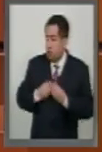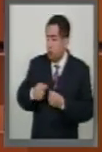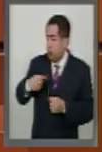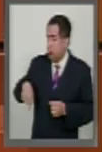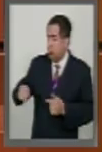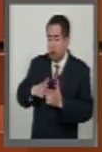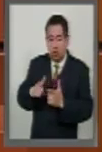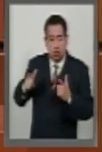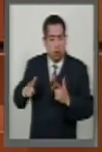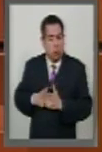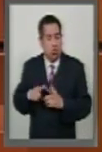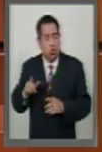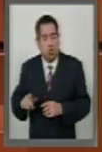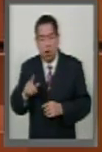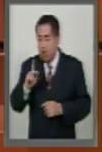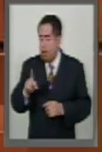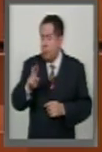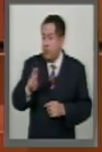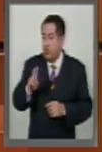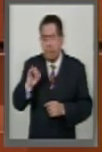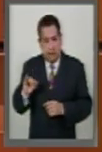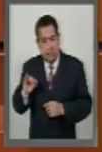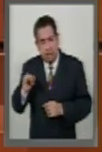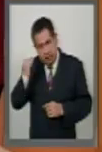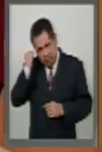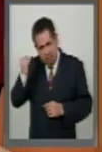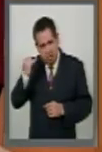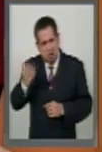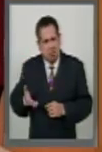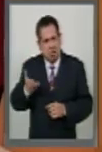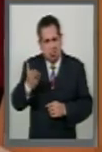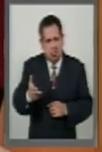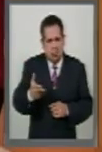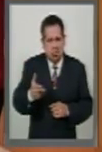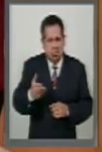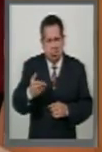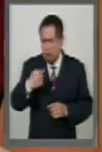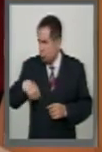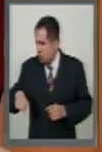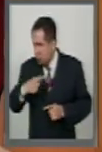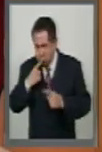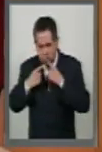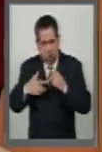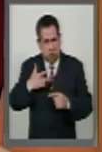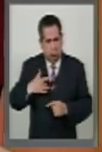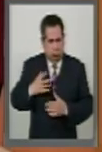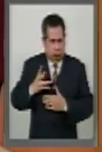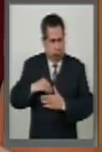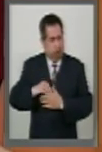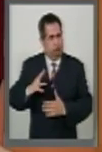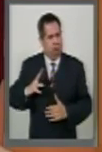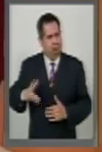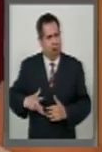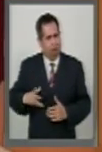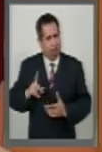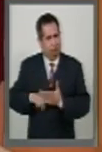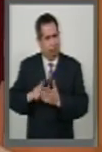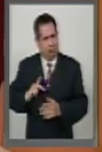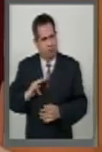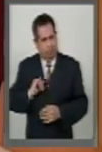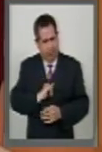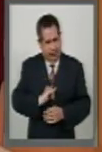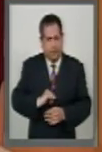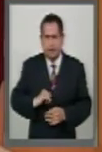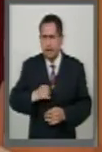grupo parlamentario del Partido Revolucionario Institucional del que orgullosamente formo parte, reiteramos